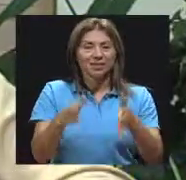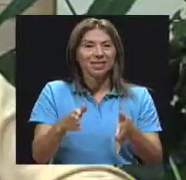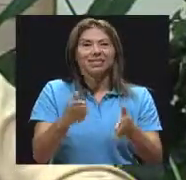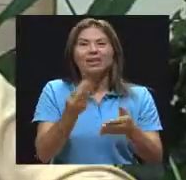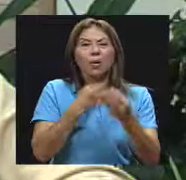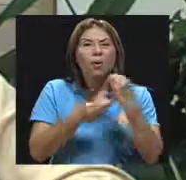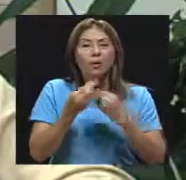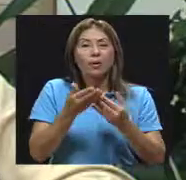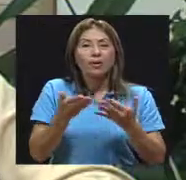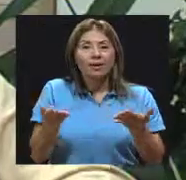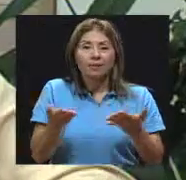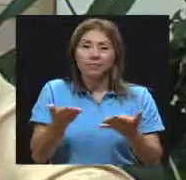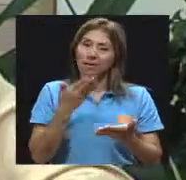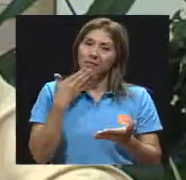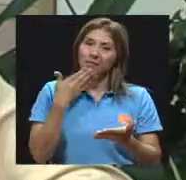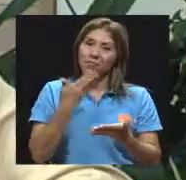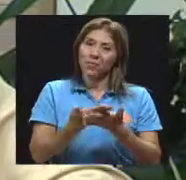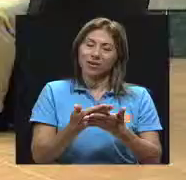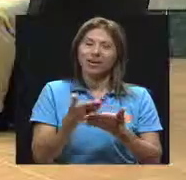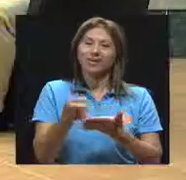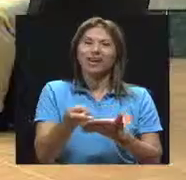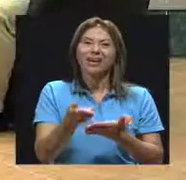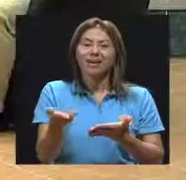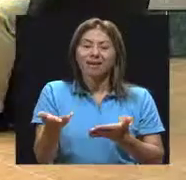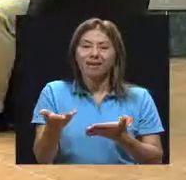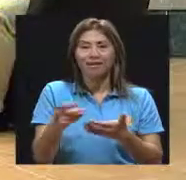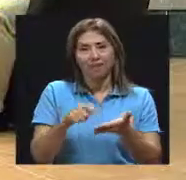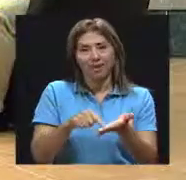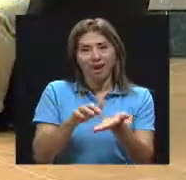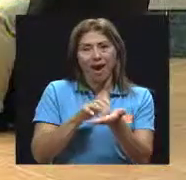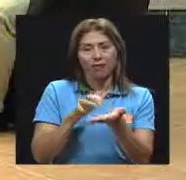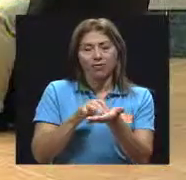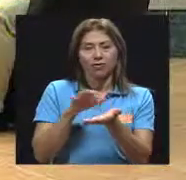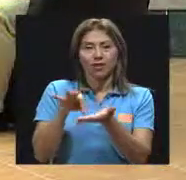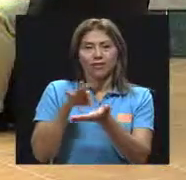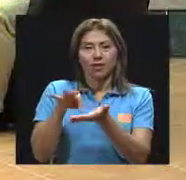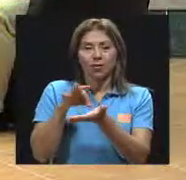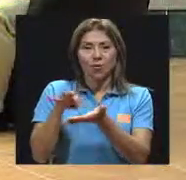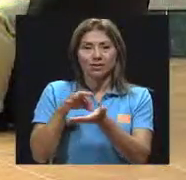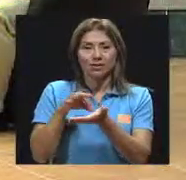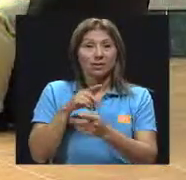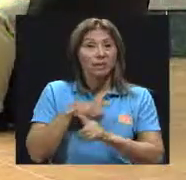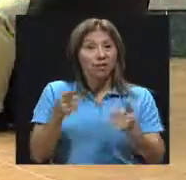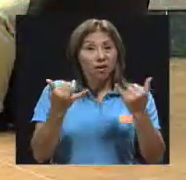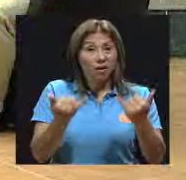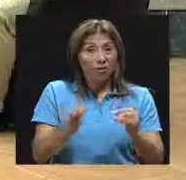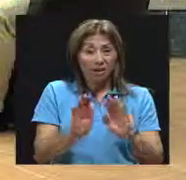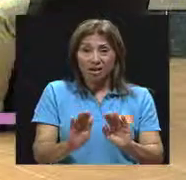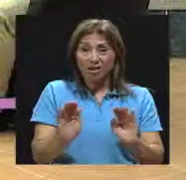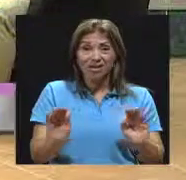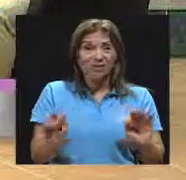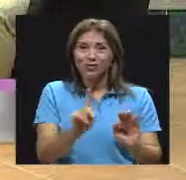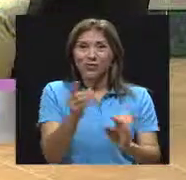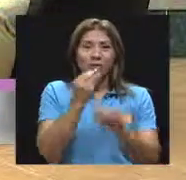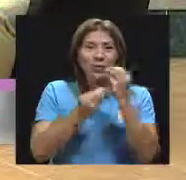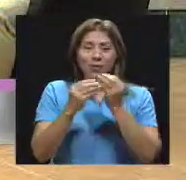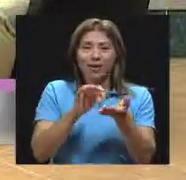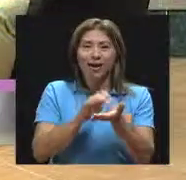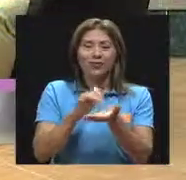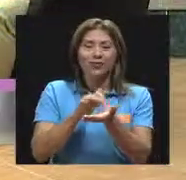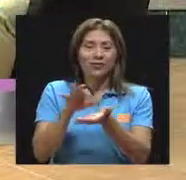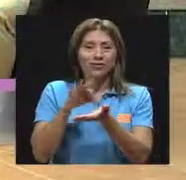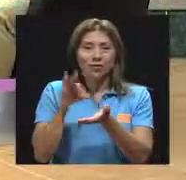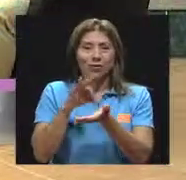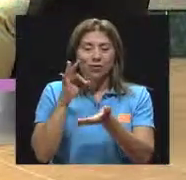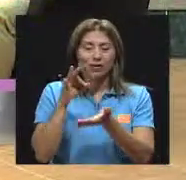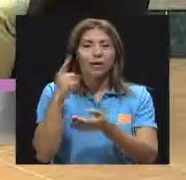buena de la dieta del costarricense, el arroz y los frijoles. Entonces, los niños han dejado de comer eso, por comer comida muy